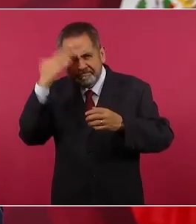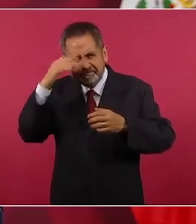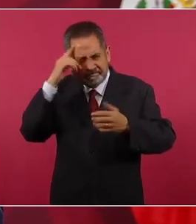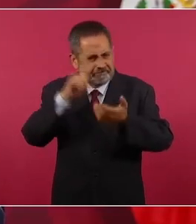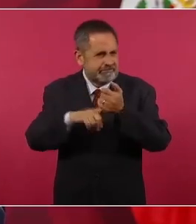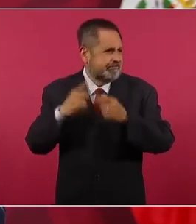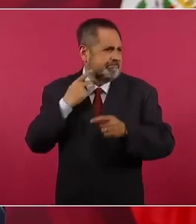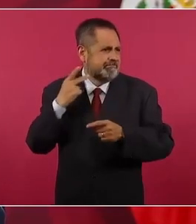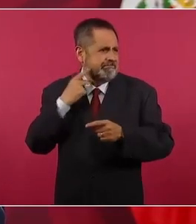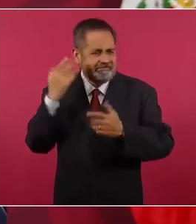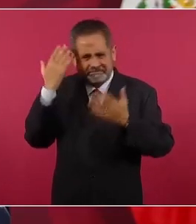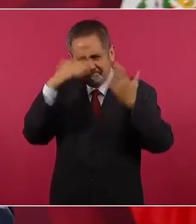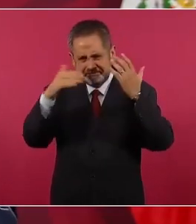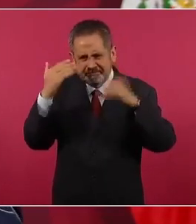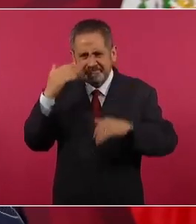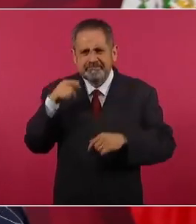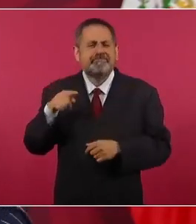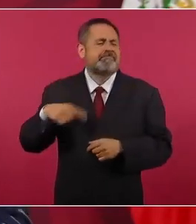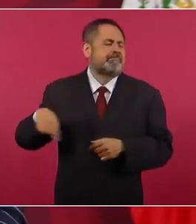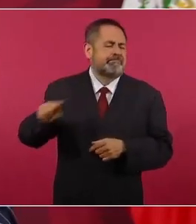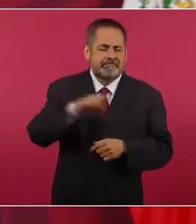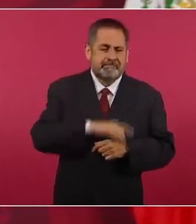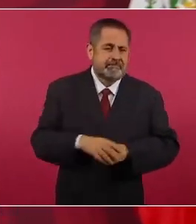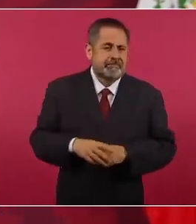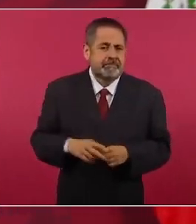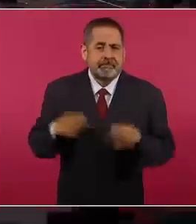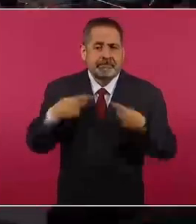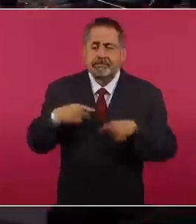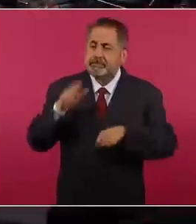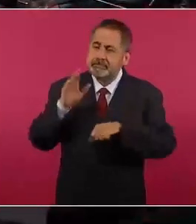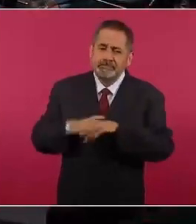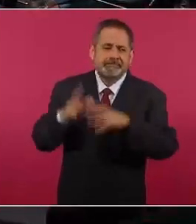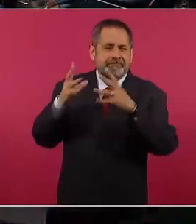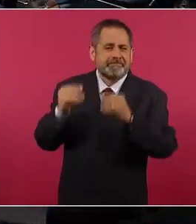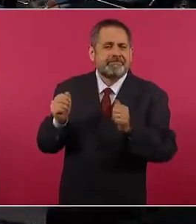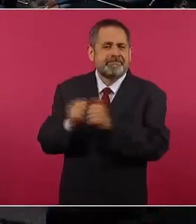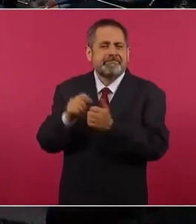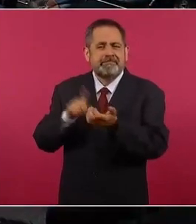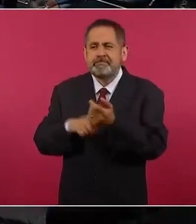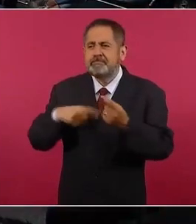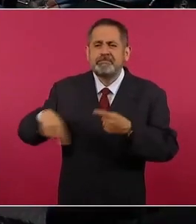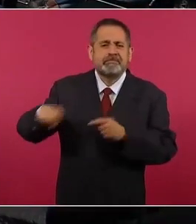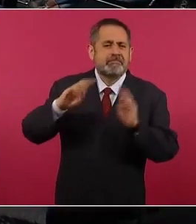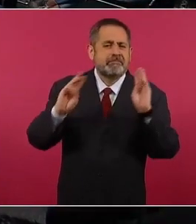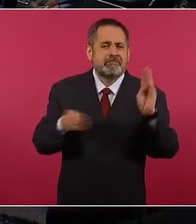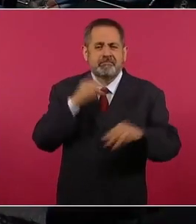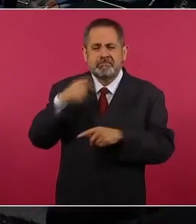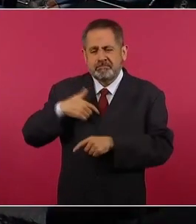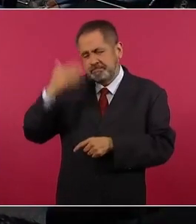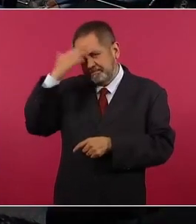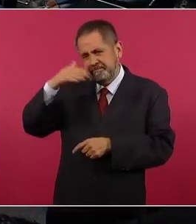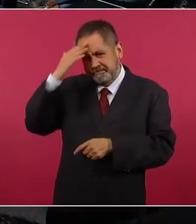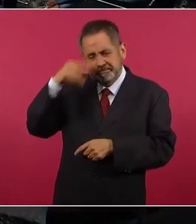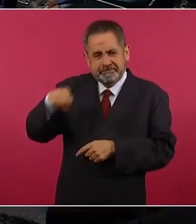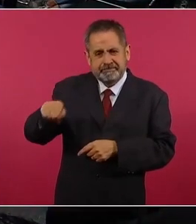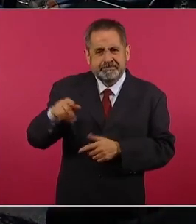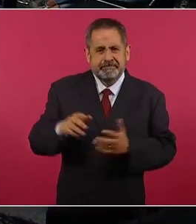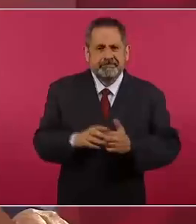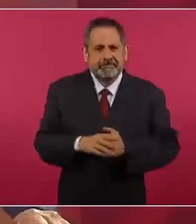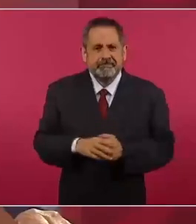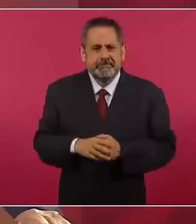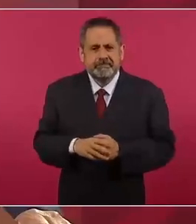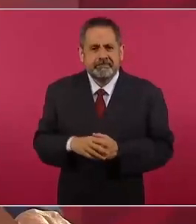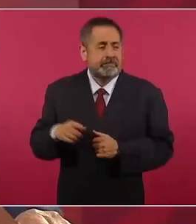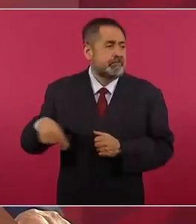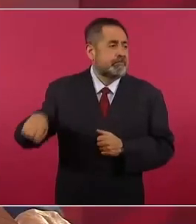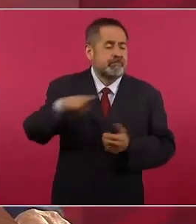desde los pueblos con más gente consciente en el mundo con menos